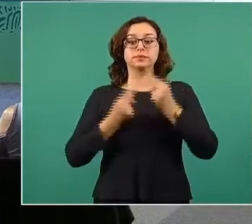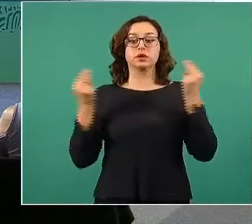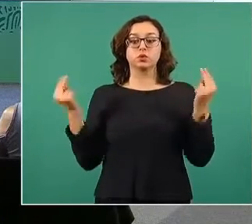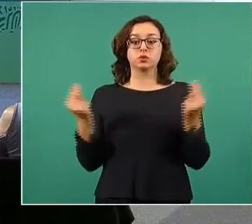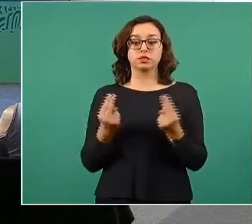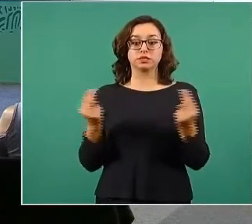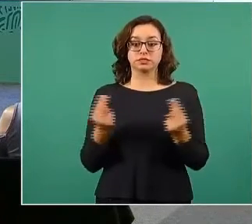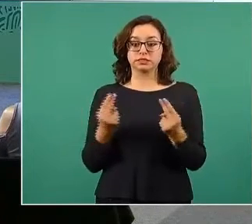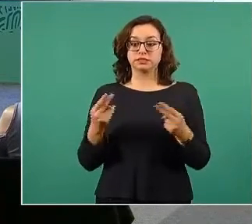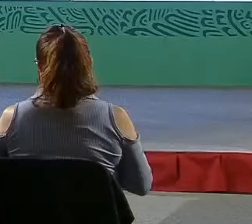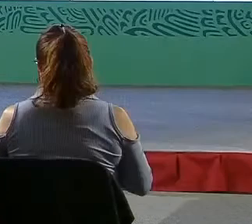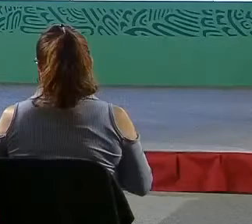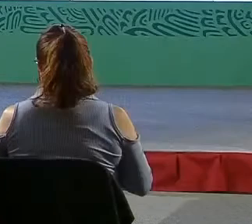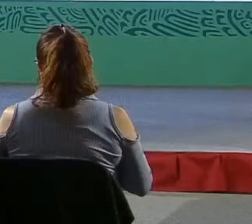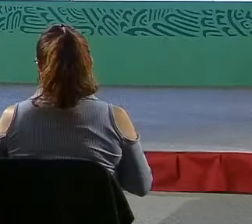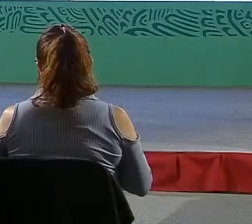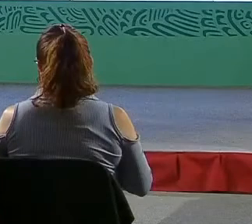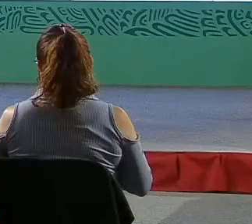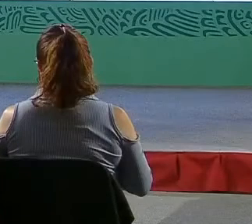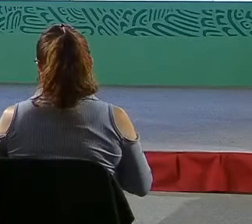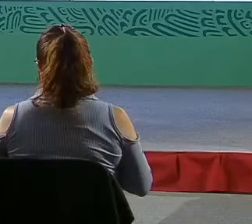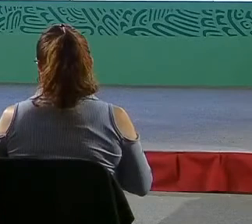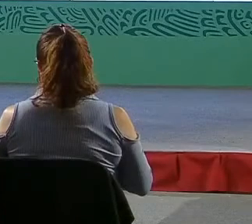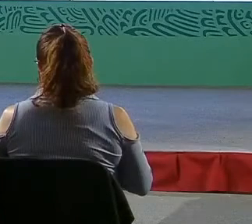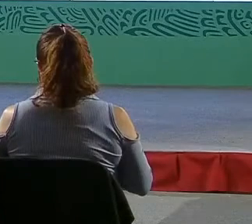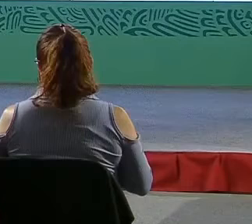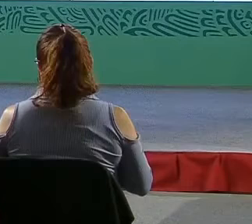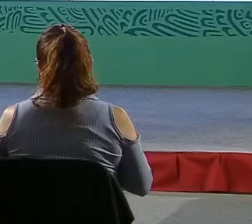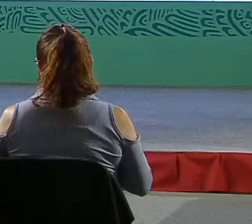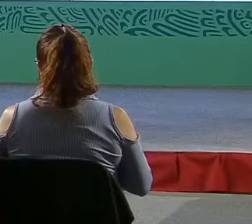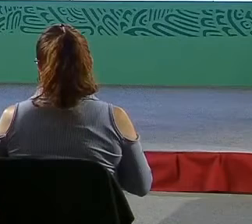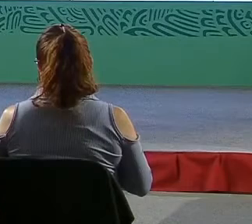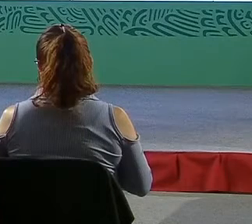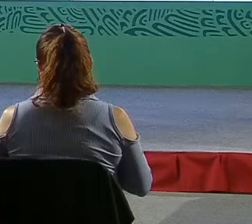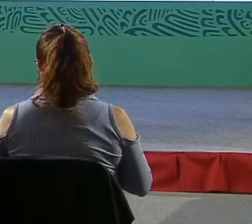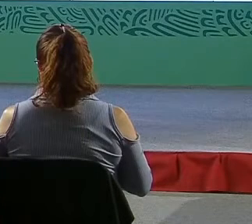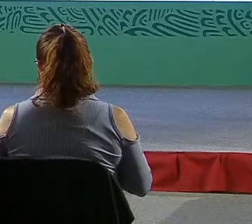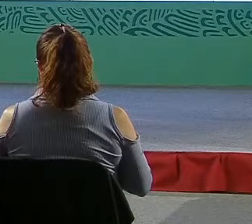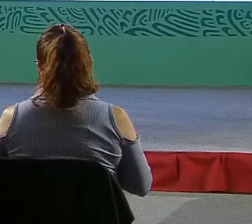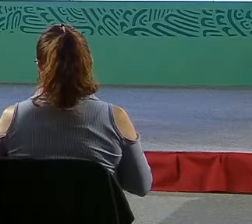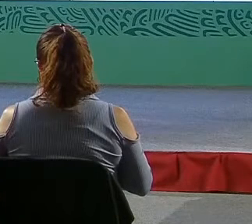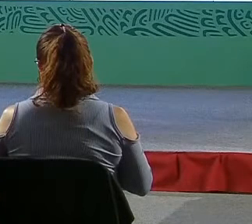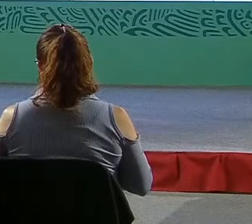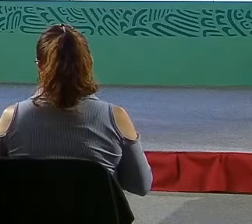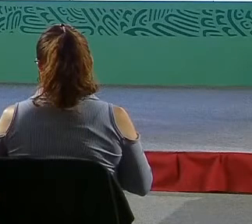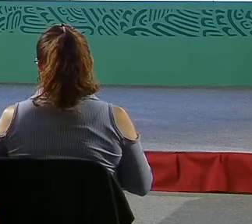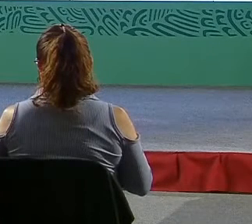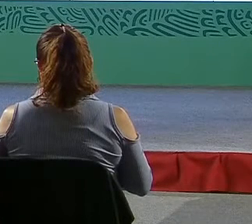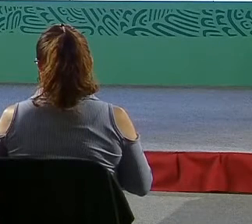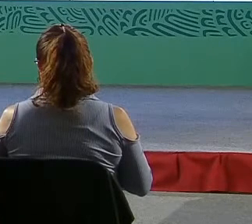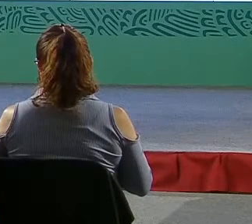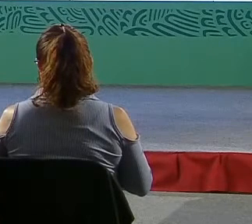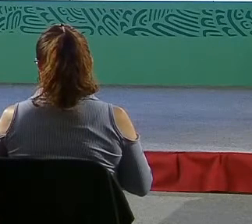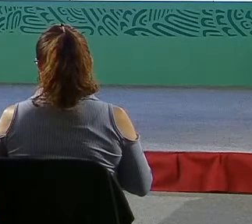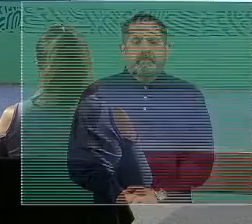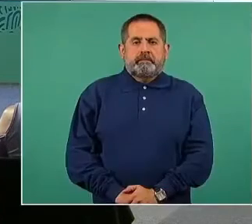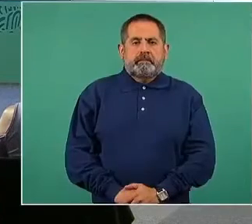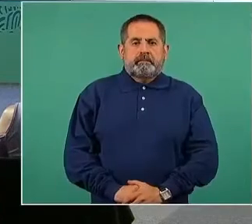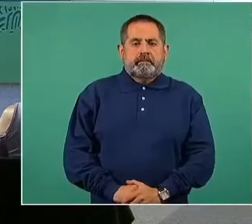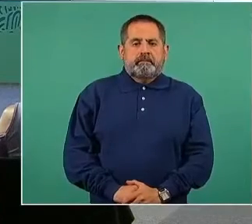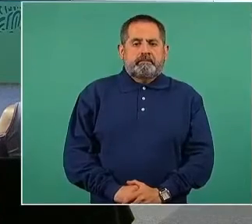en estas poblaciones que en general aún no se contemplan en la estrategia de vacunación y que se estarán